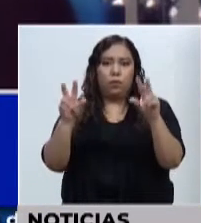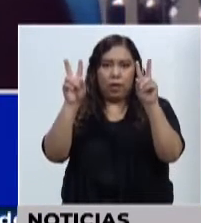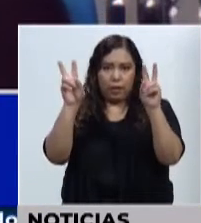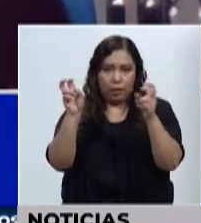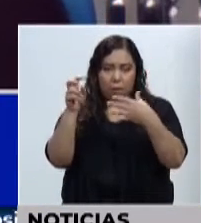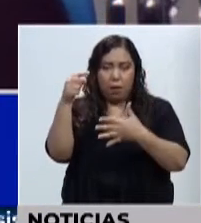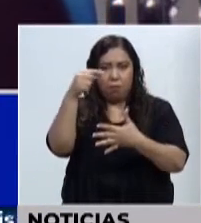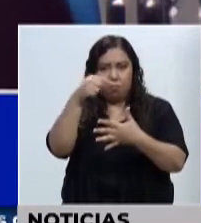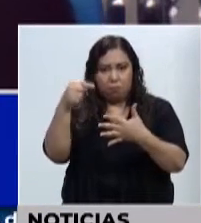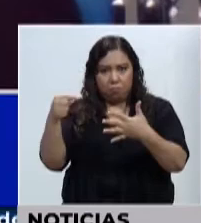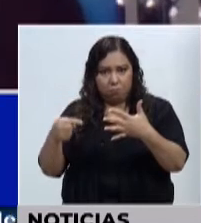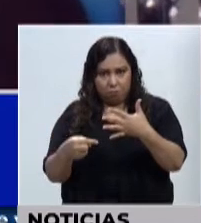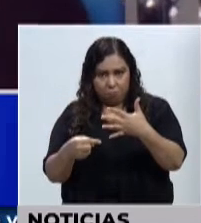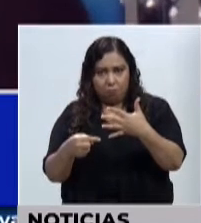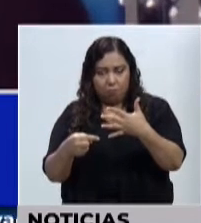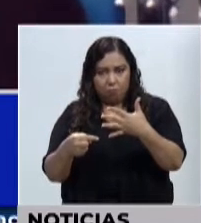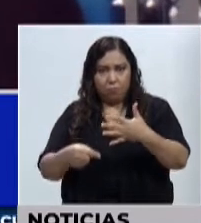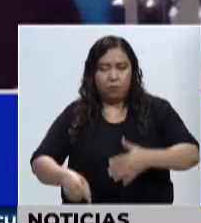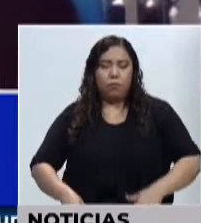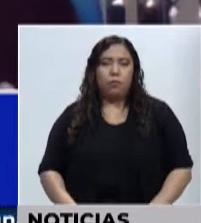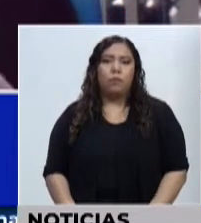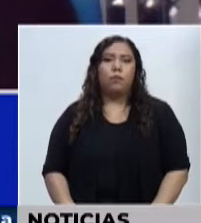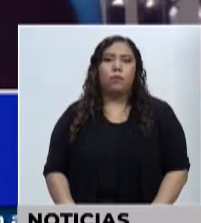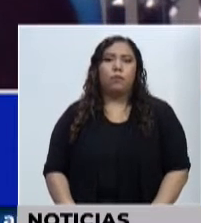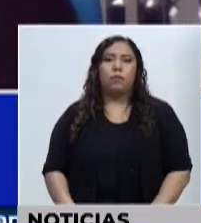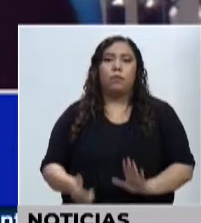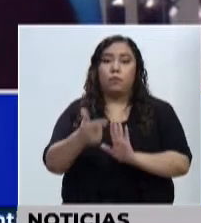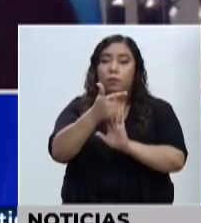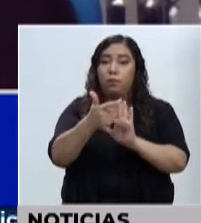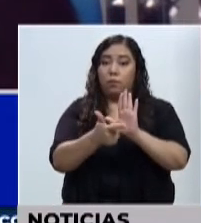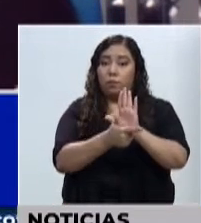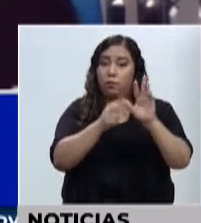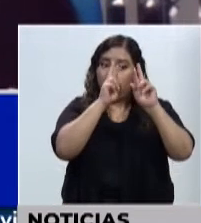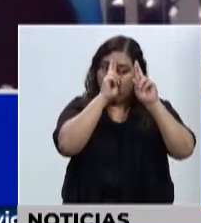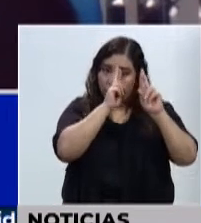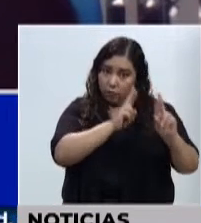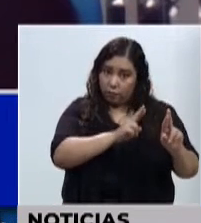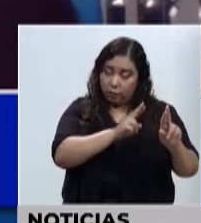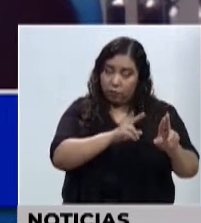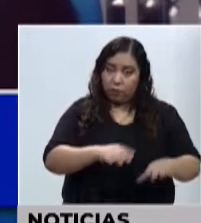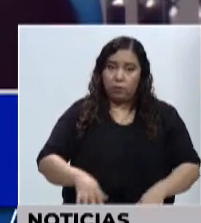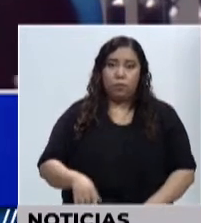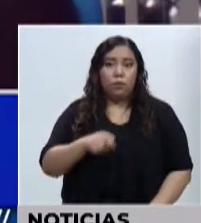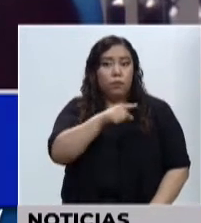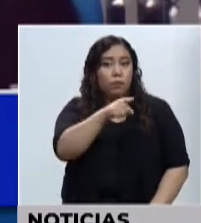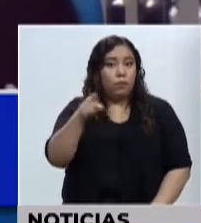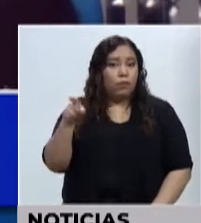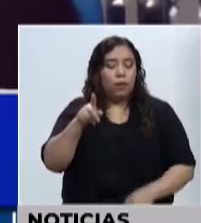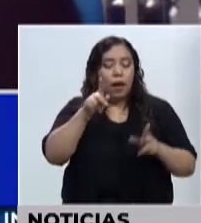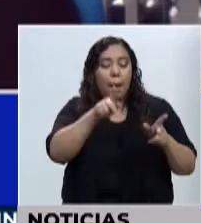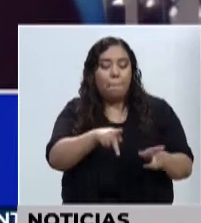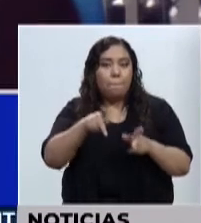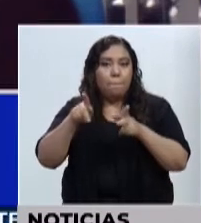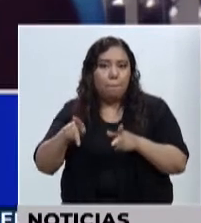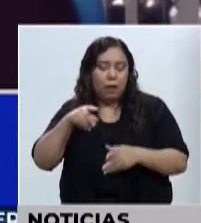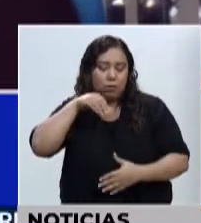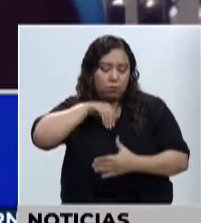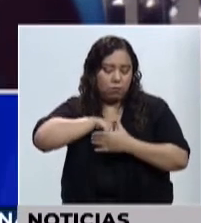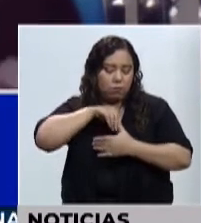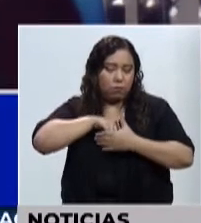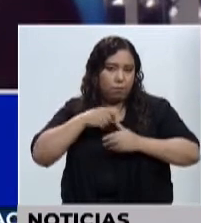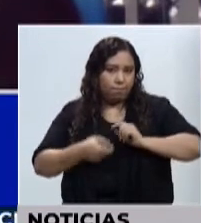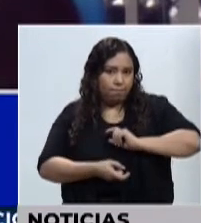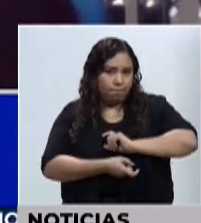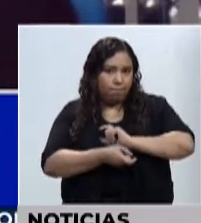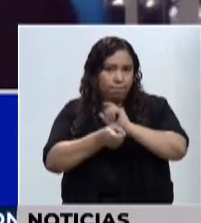de la ley, tenemos una gestión para resultados. Pero esto no se da si no hay cambio en las personas, por eso tenemos un área temática